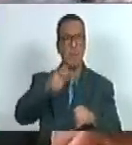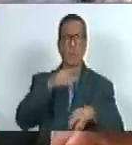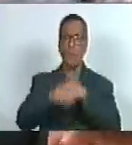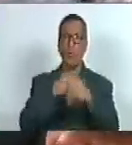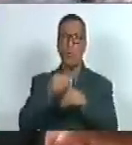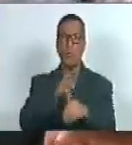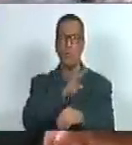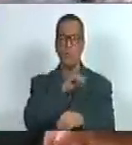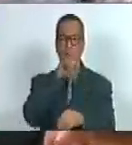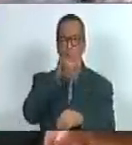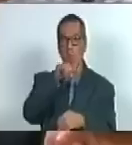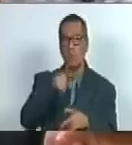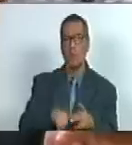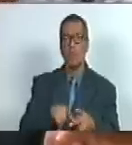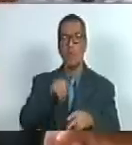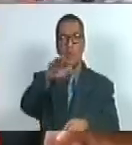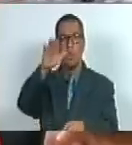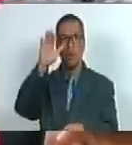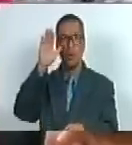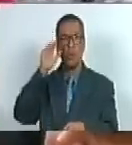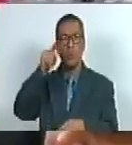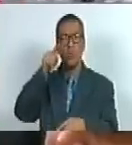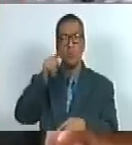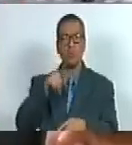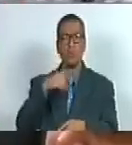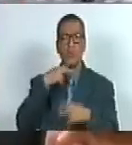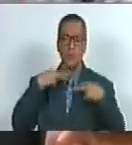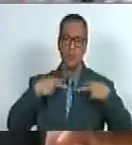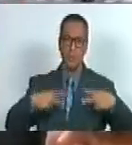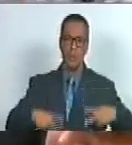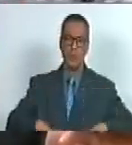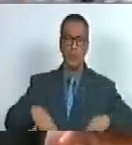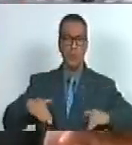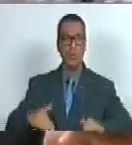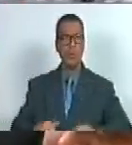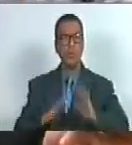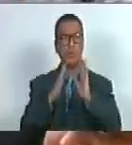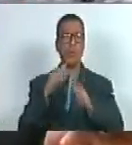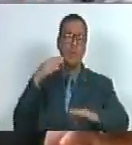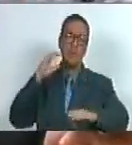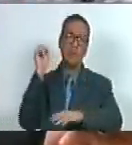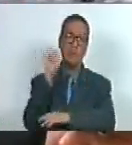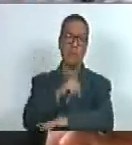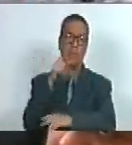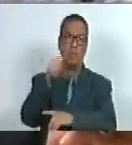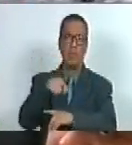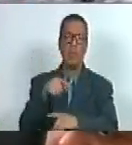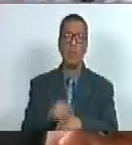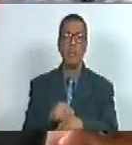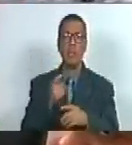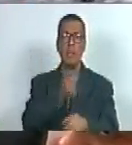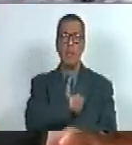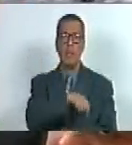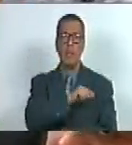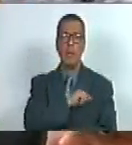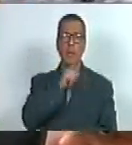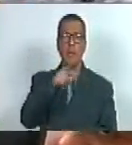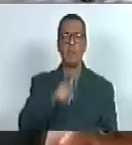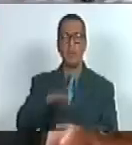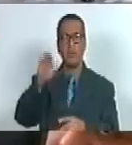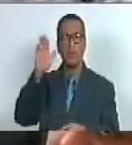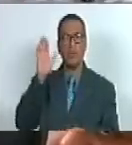hizo él un compromiso de vida en contra de la esclavitud y del coloniaje español un